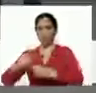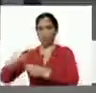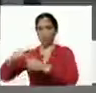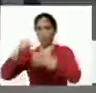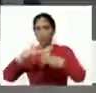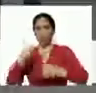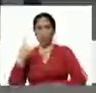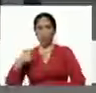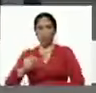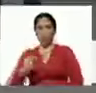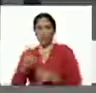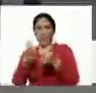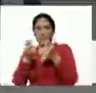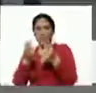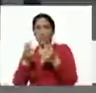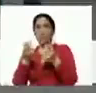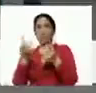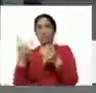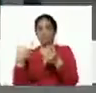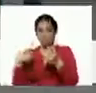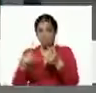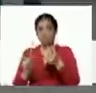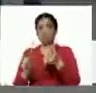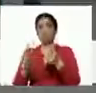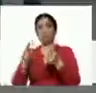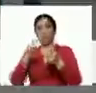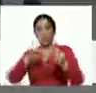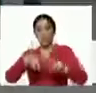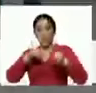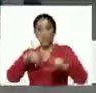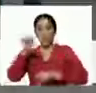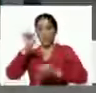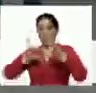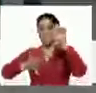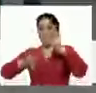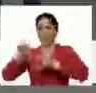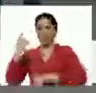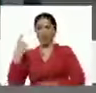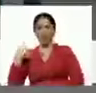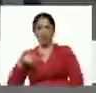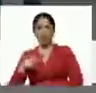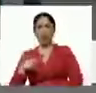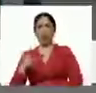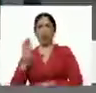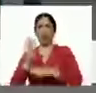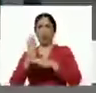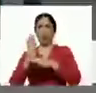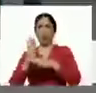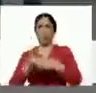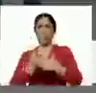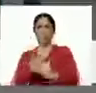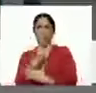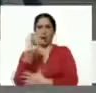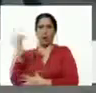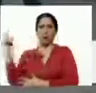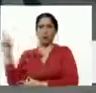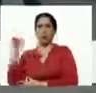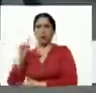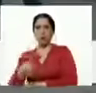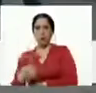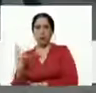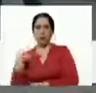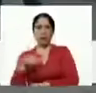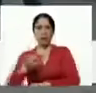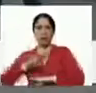la semilla tienen el agroquímico tienen el fertilizante y desde luego tienen su